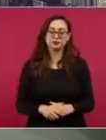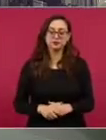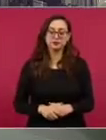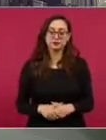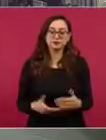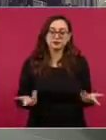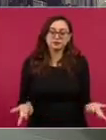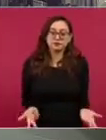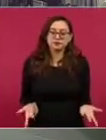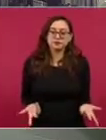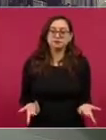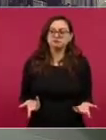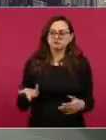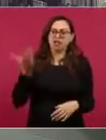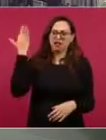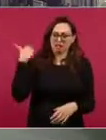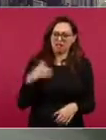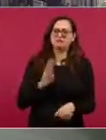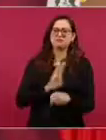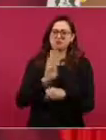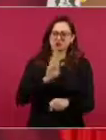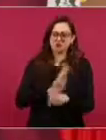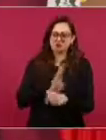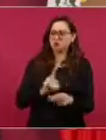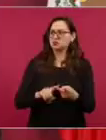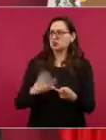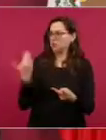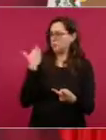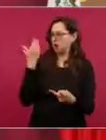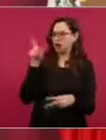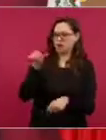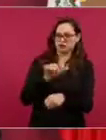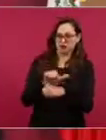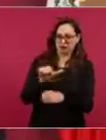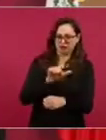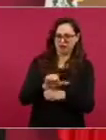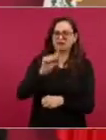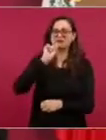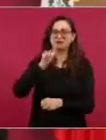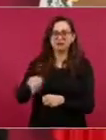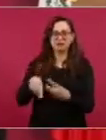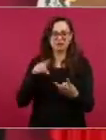pasó en Brasil, acaba de pasar en Argentina, ahora es Perú.